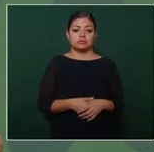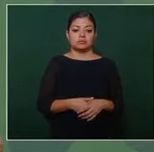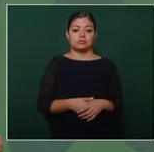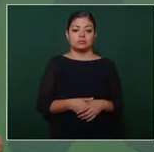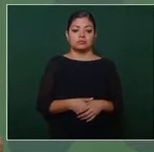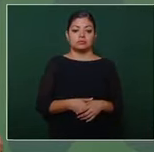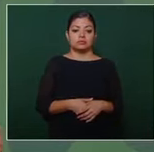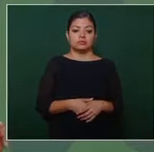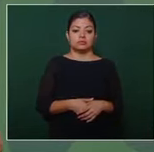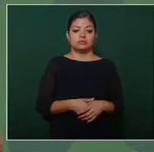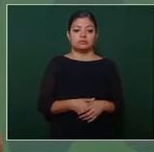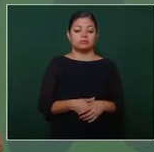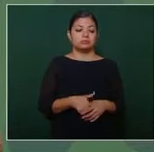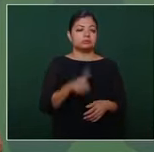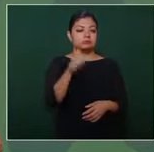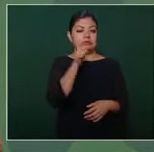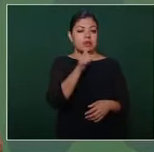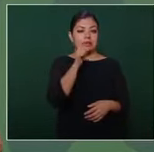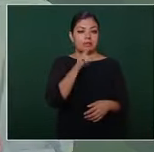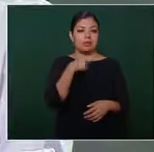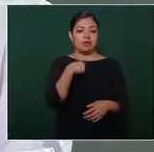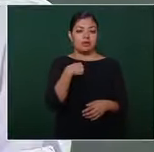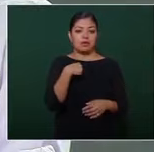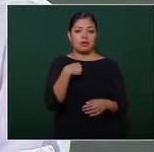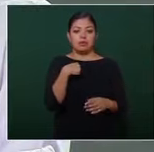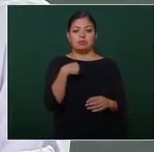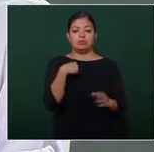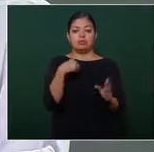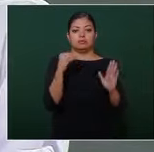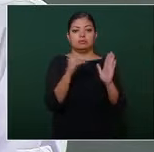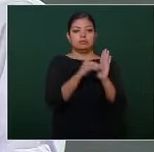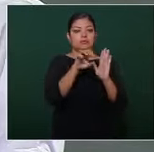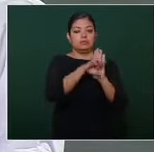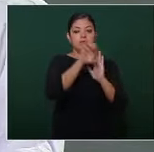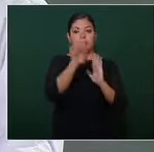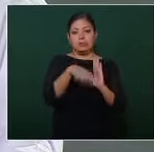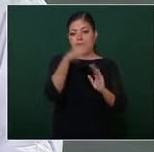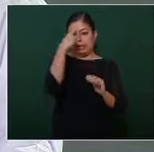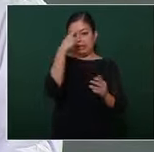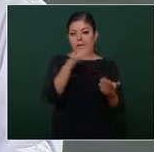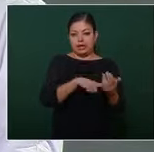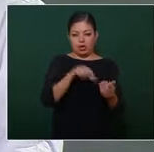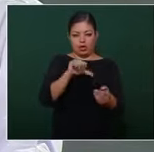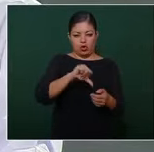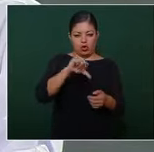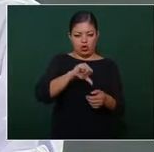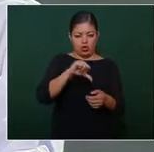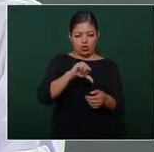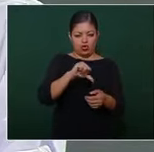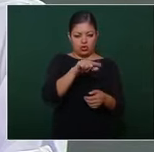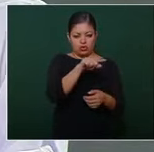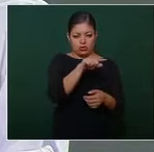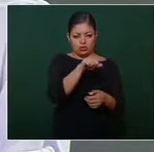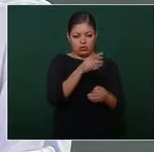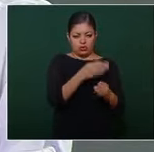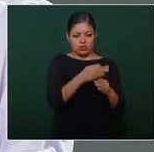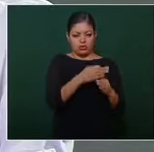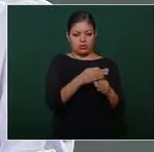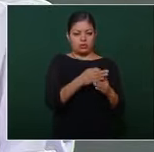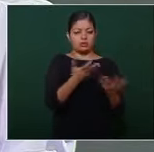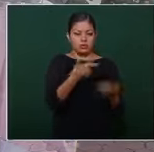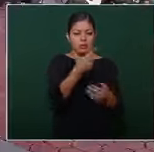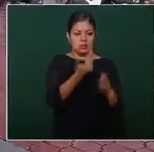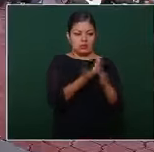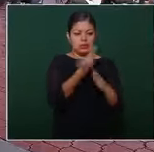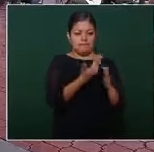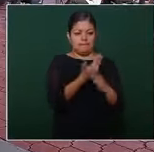siempre pongo el ejemplo creo que este dato lo dieron hoy verdad en